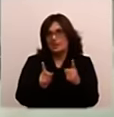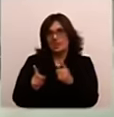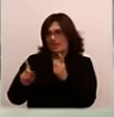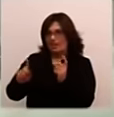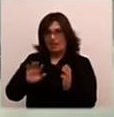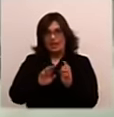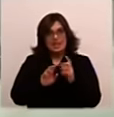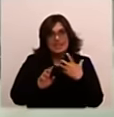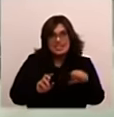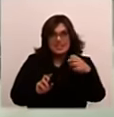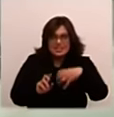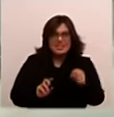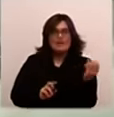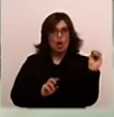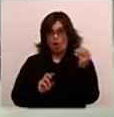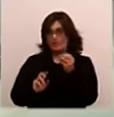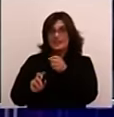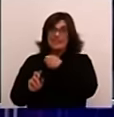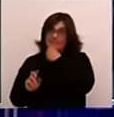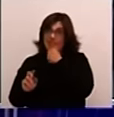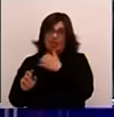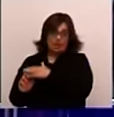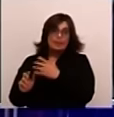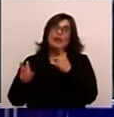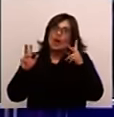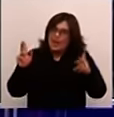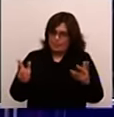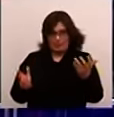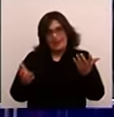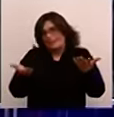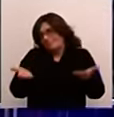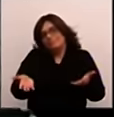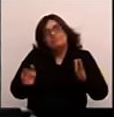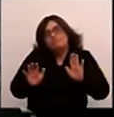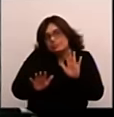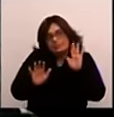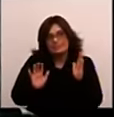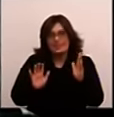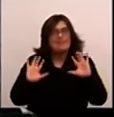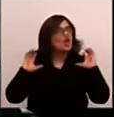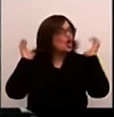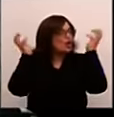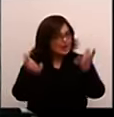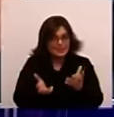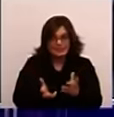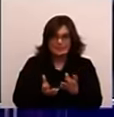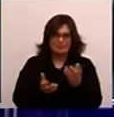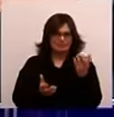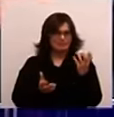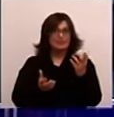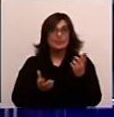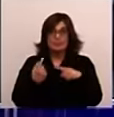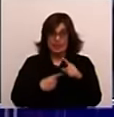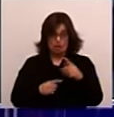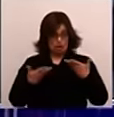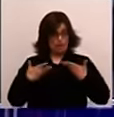Una cosa terrible, en una época bárbara. Una época bárbara. Pero posteriormente... violenta. Absolutamente violenta. Absolutamente violenta. Pero qué pasa, Bernabé